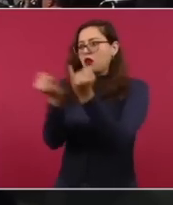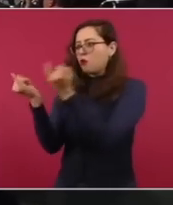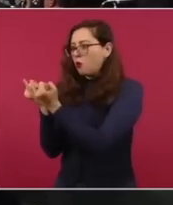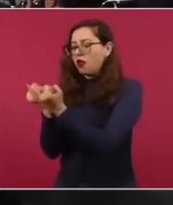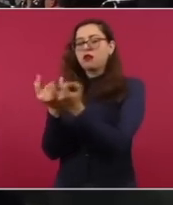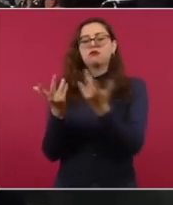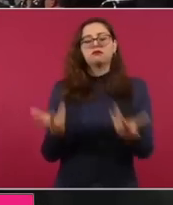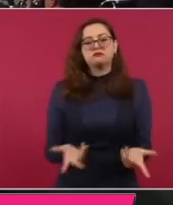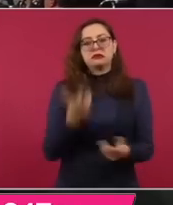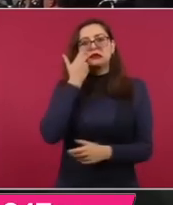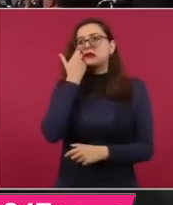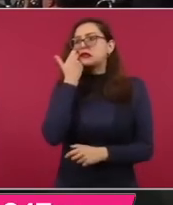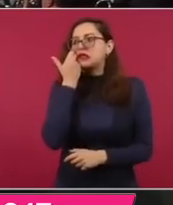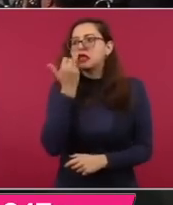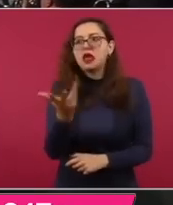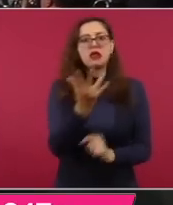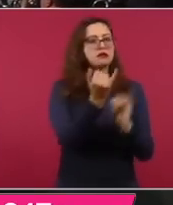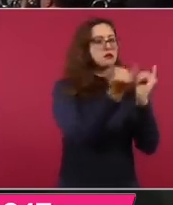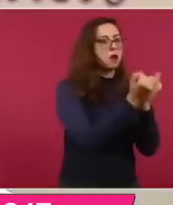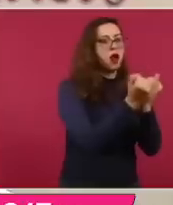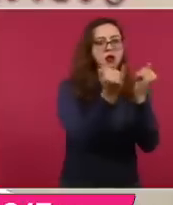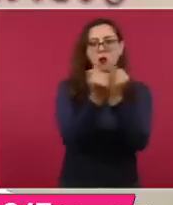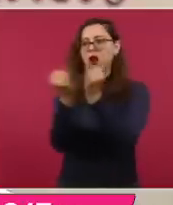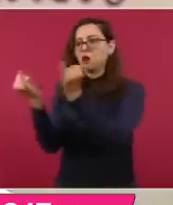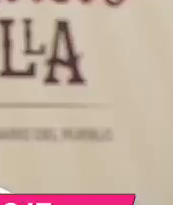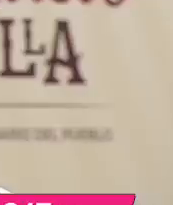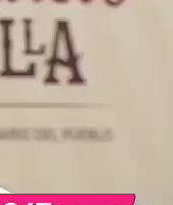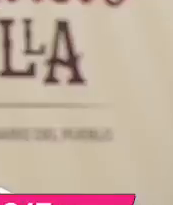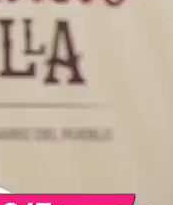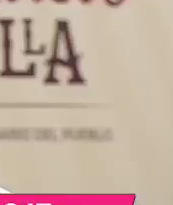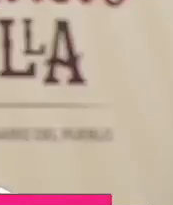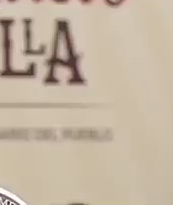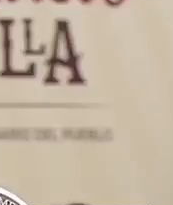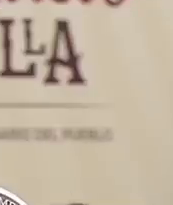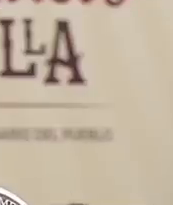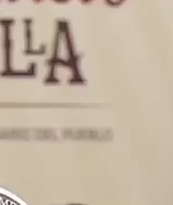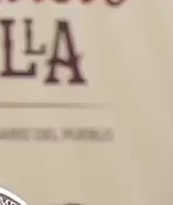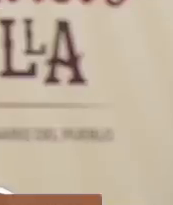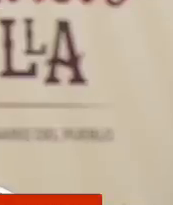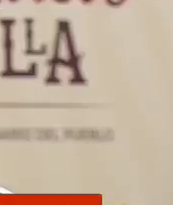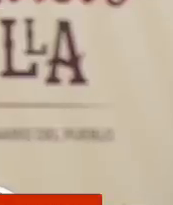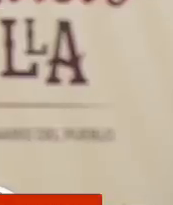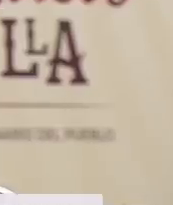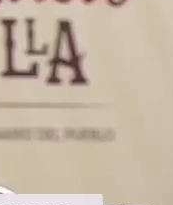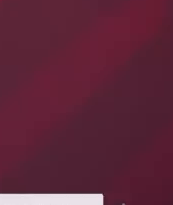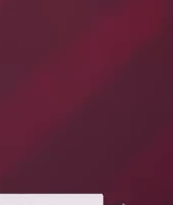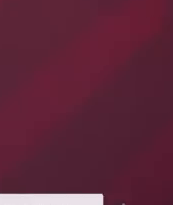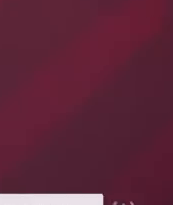propósitos, cómo coinciden en los valores que defienden, sobre todo la justicia,